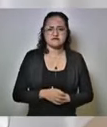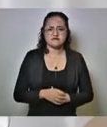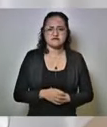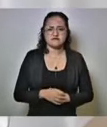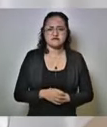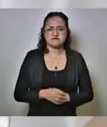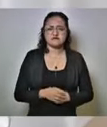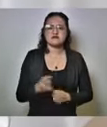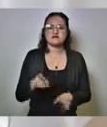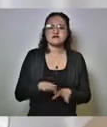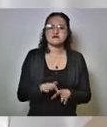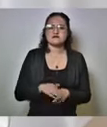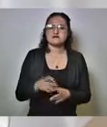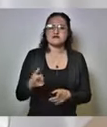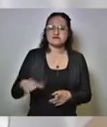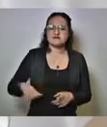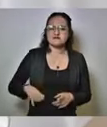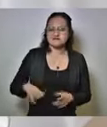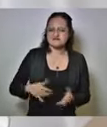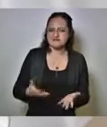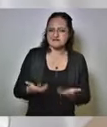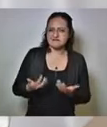se beneficiaban los de arriba